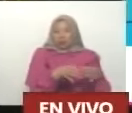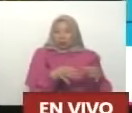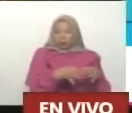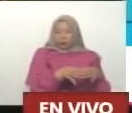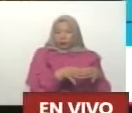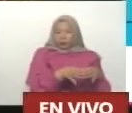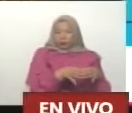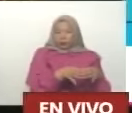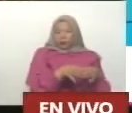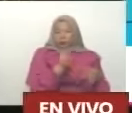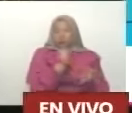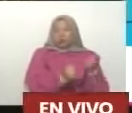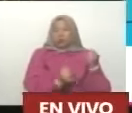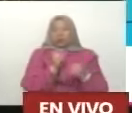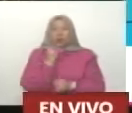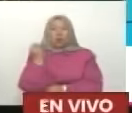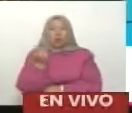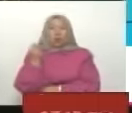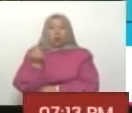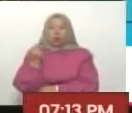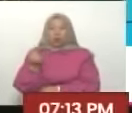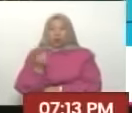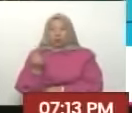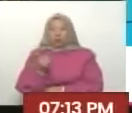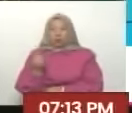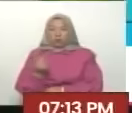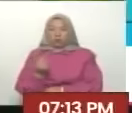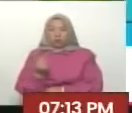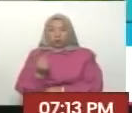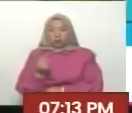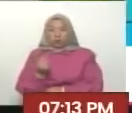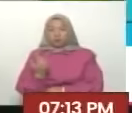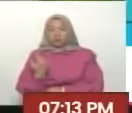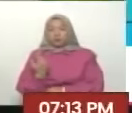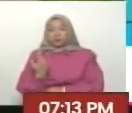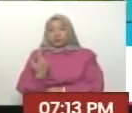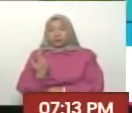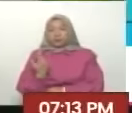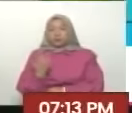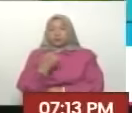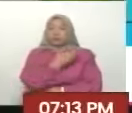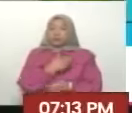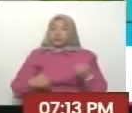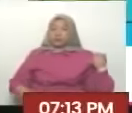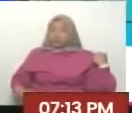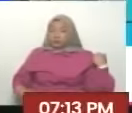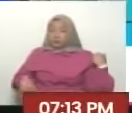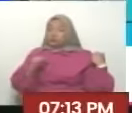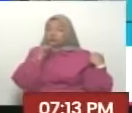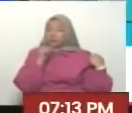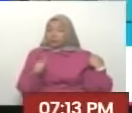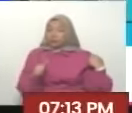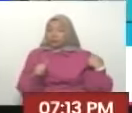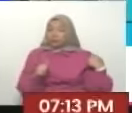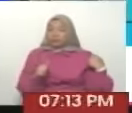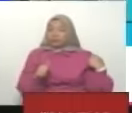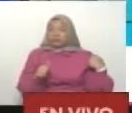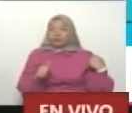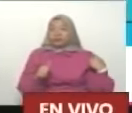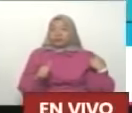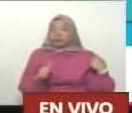un joven suelo de los apellidos de los que llaman en Ecuador los pelucones los